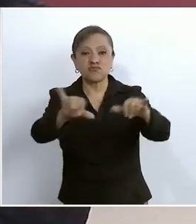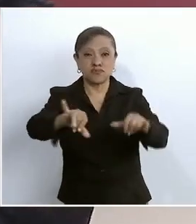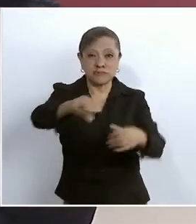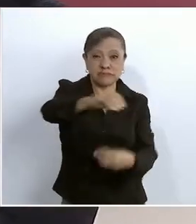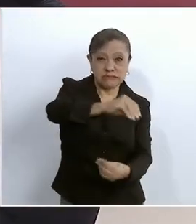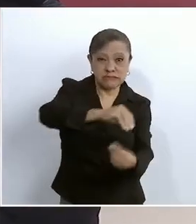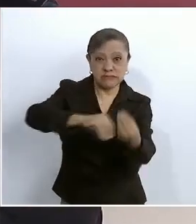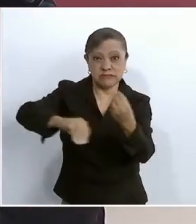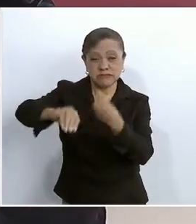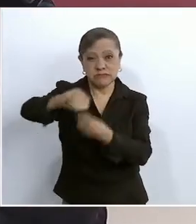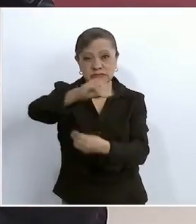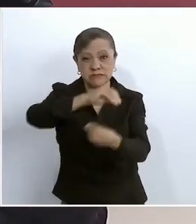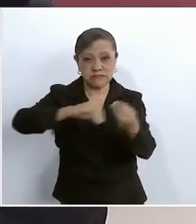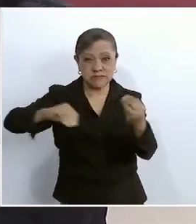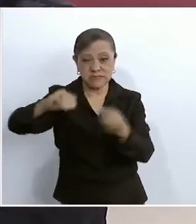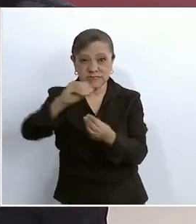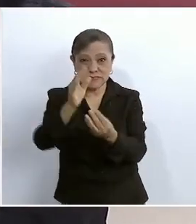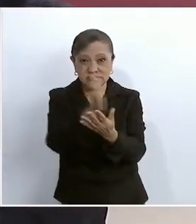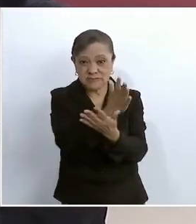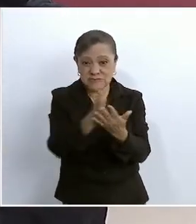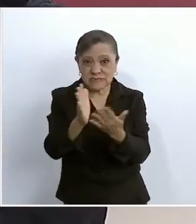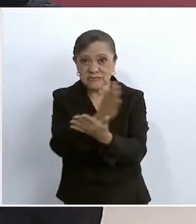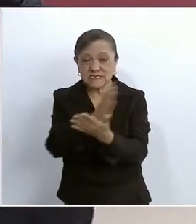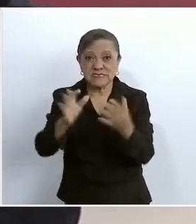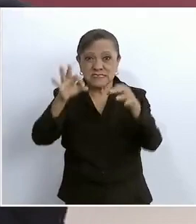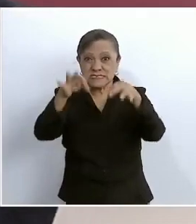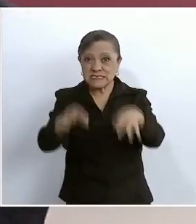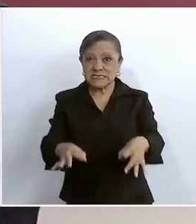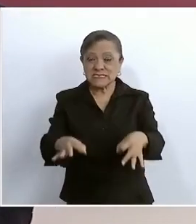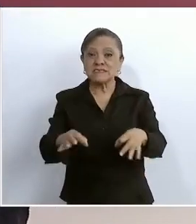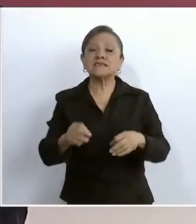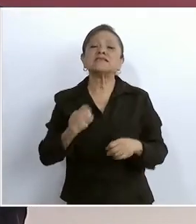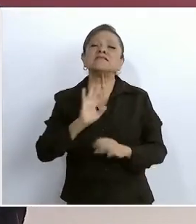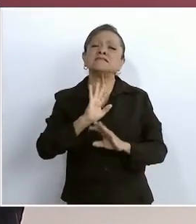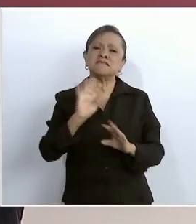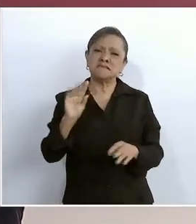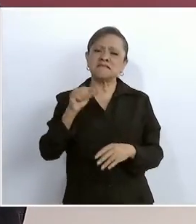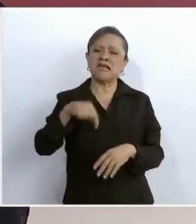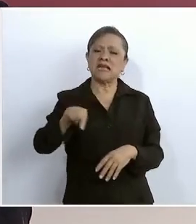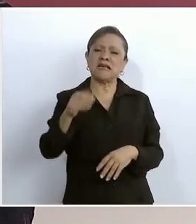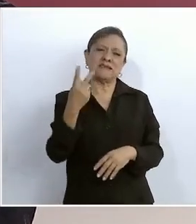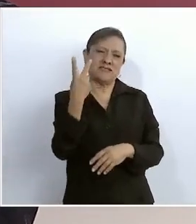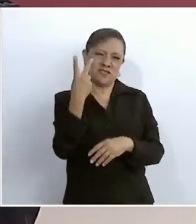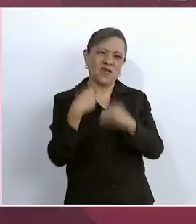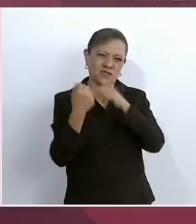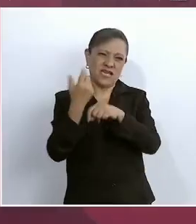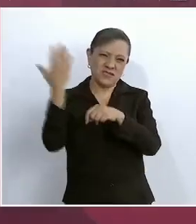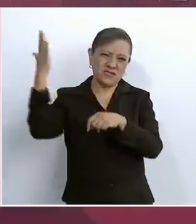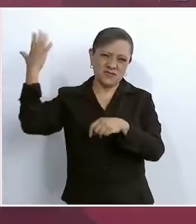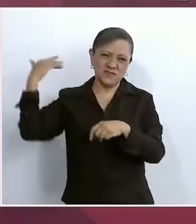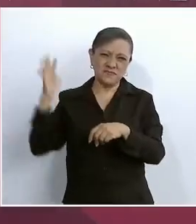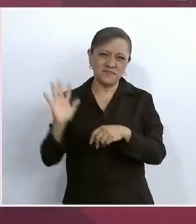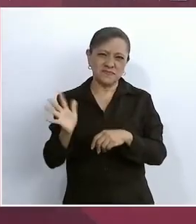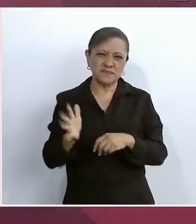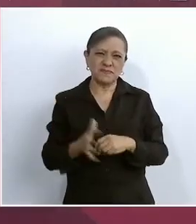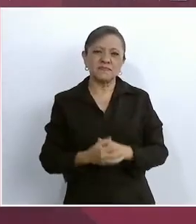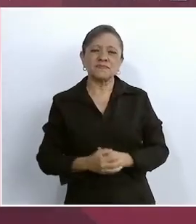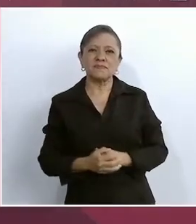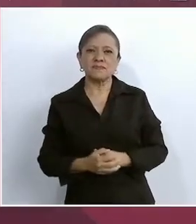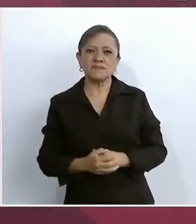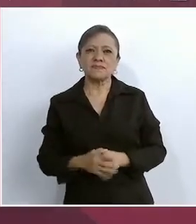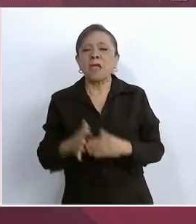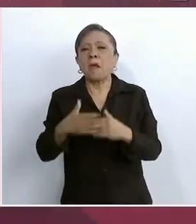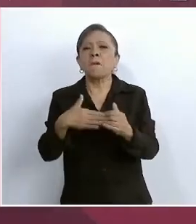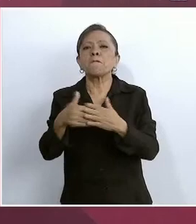cuando estaba hace relativamente poco, hace dos años, la